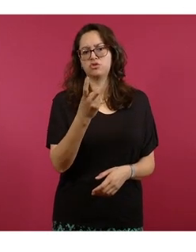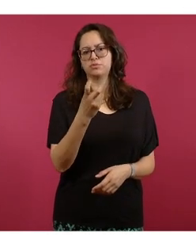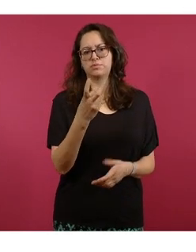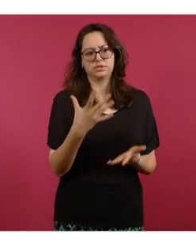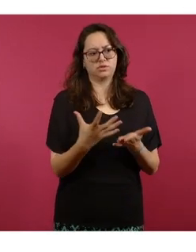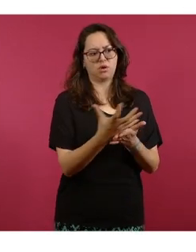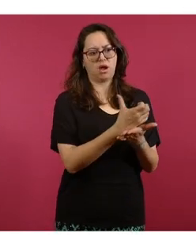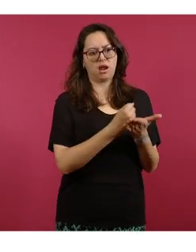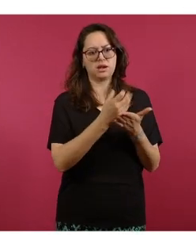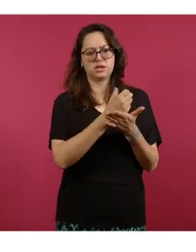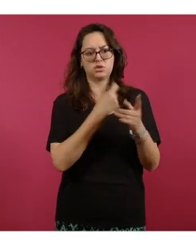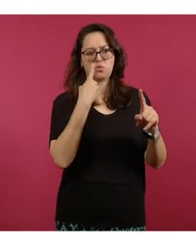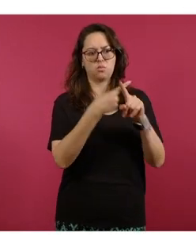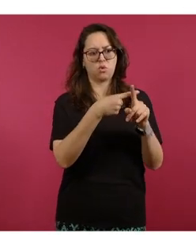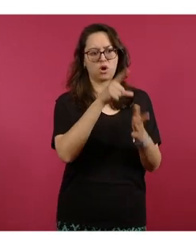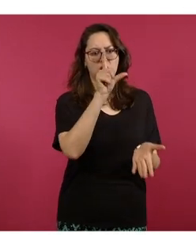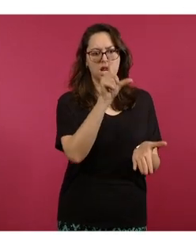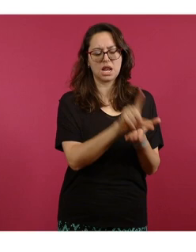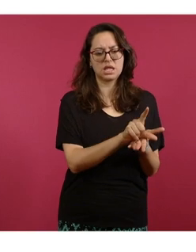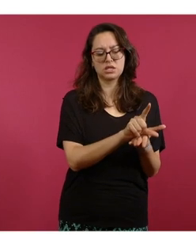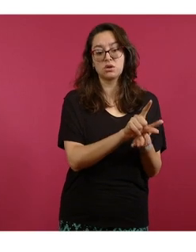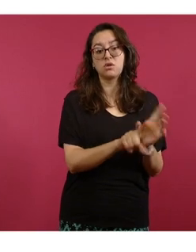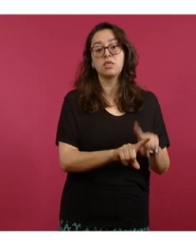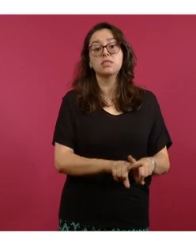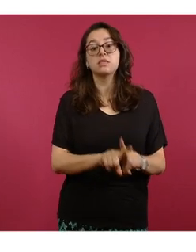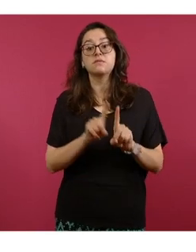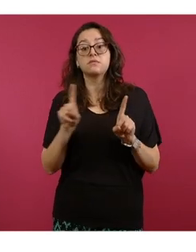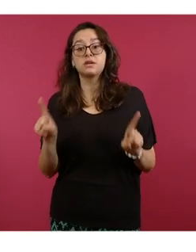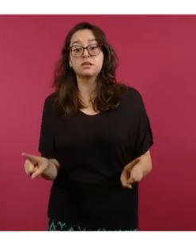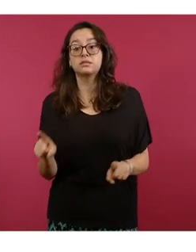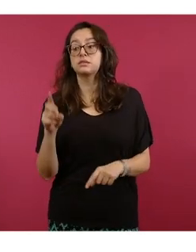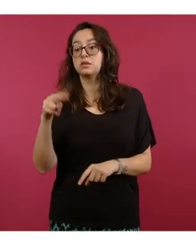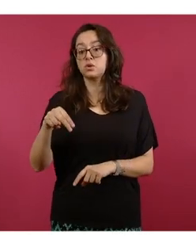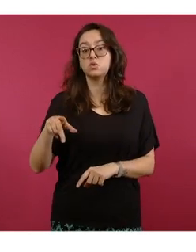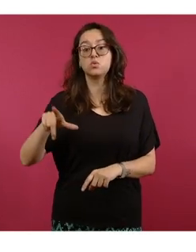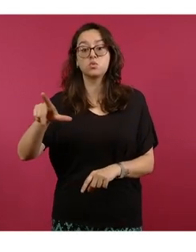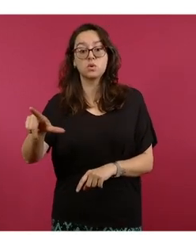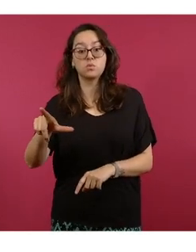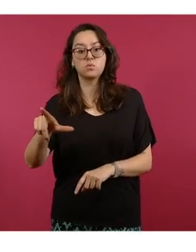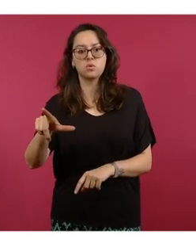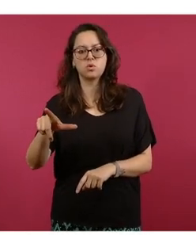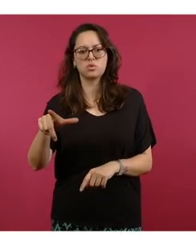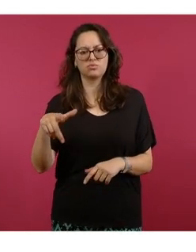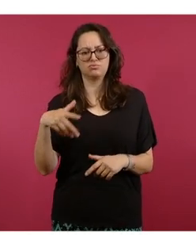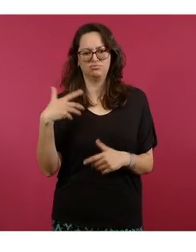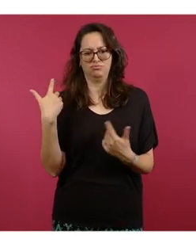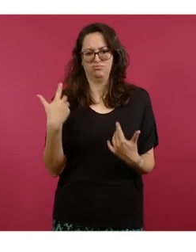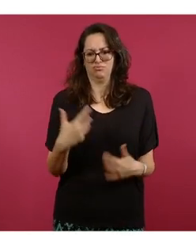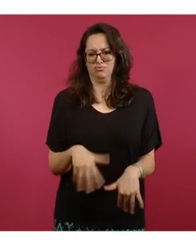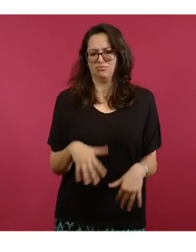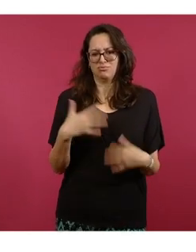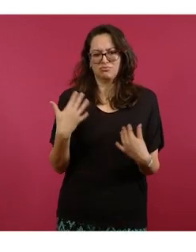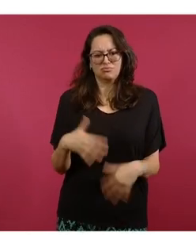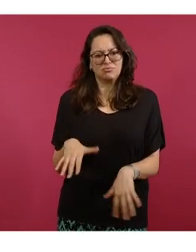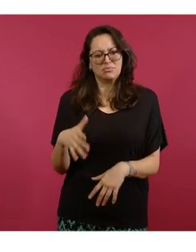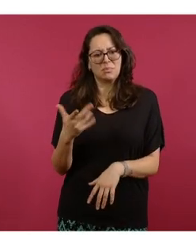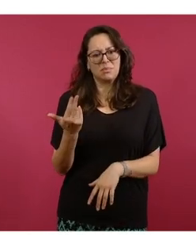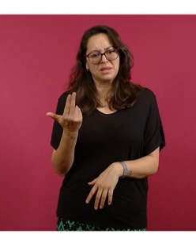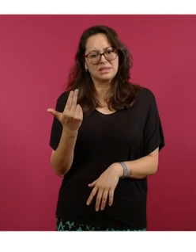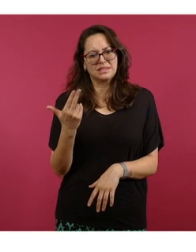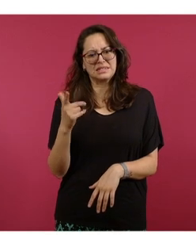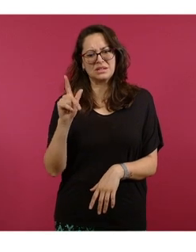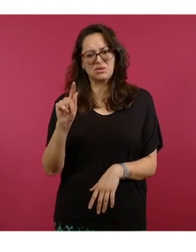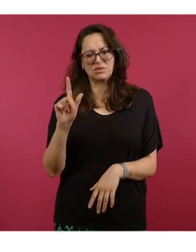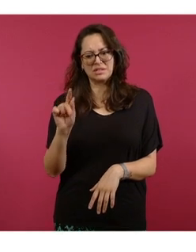el caso de Petroceven, que allá en Apodaca, Nuevo León, en la avenida Rodecia, tuvo un precio de 25 pesos con 73